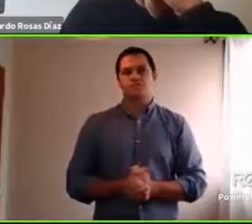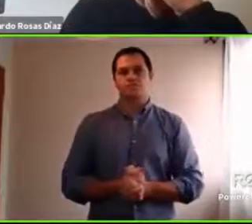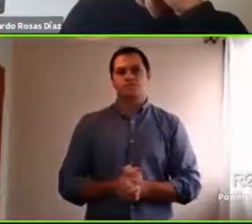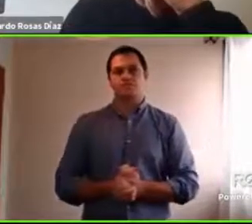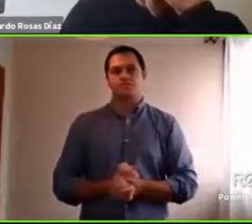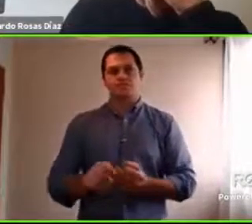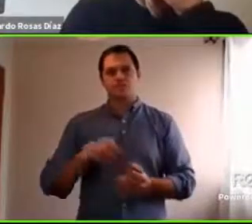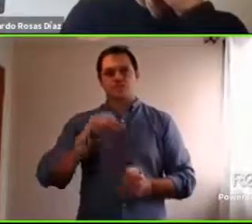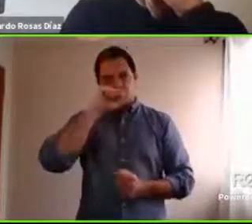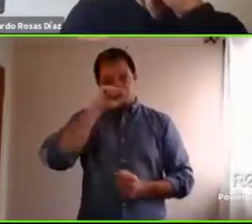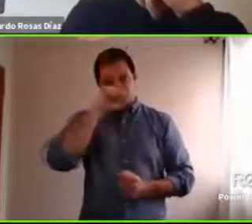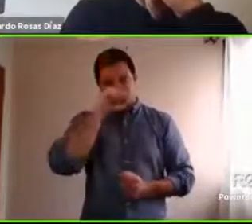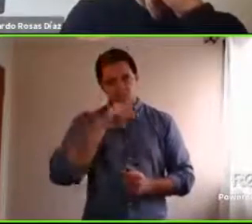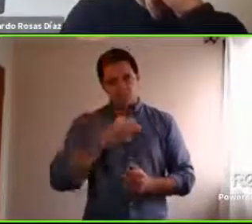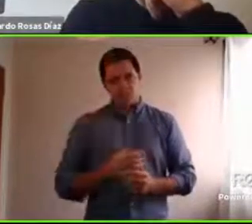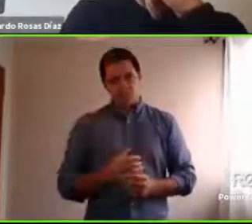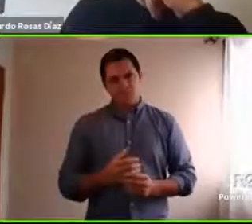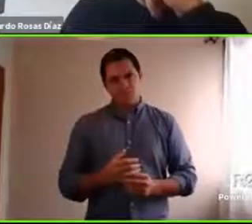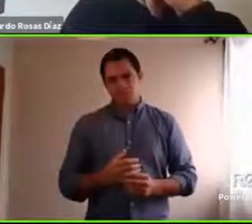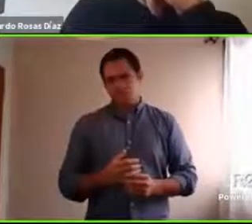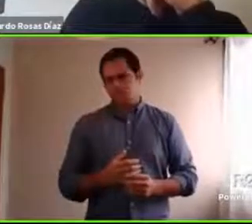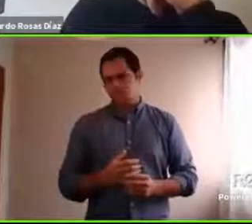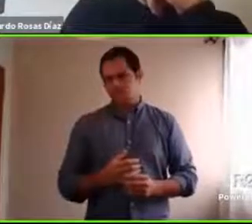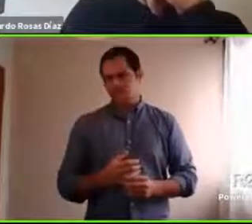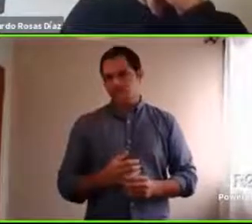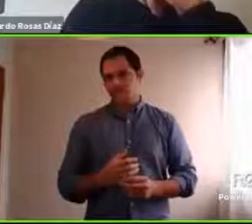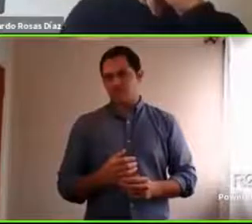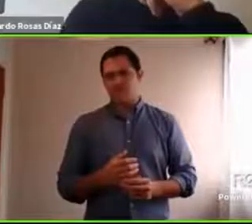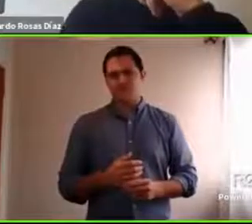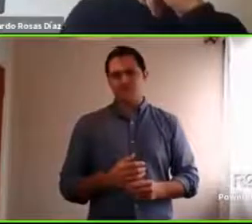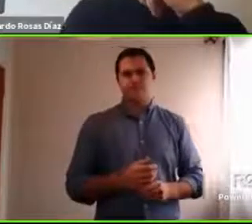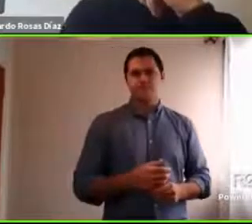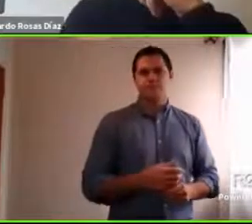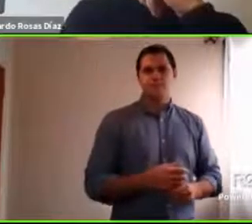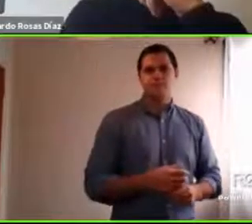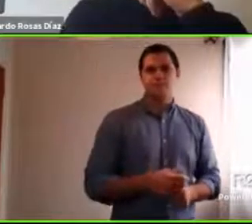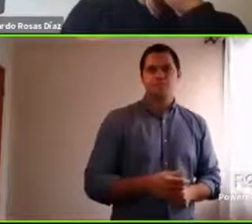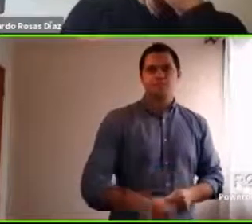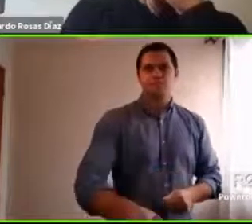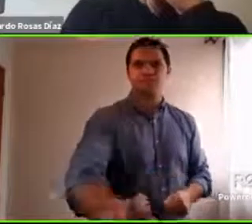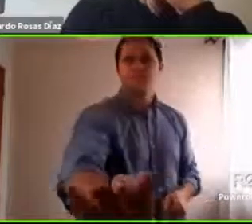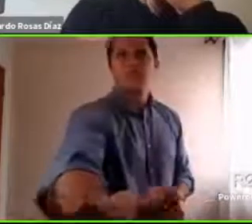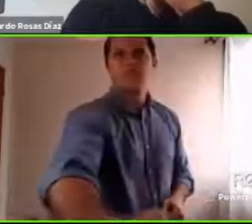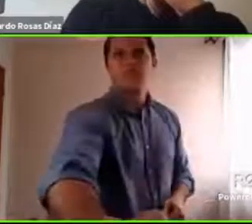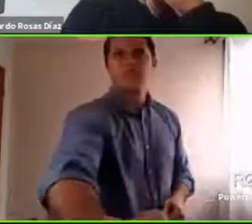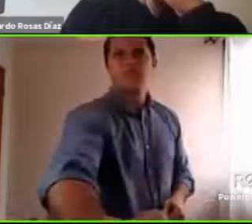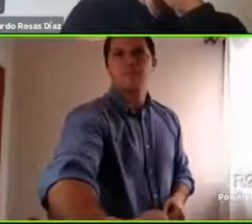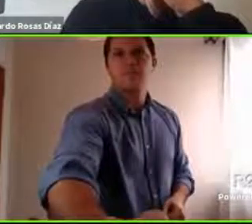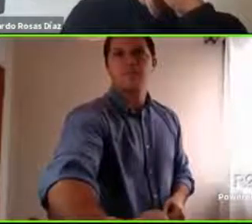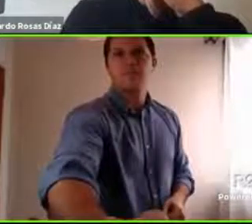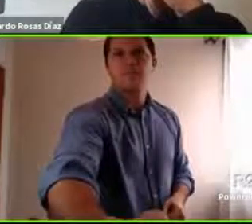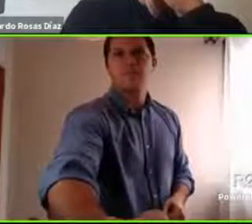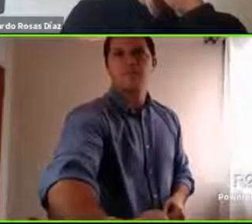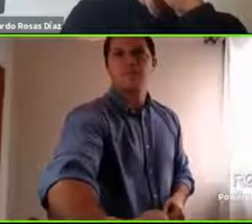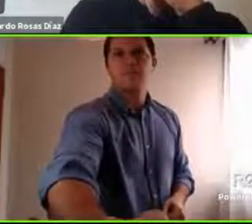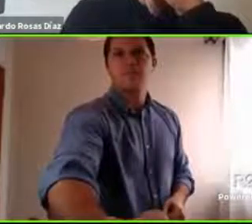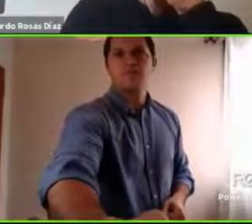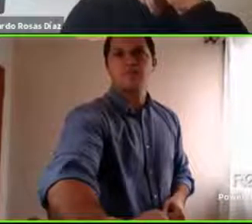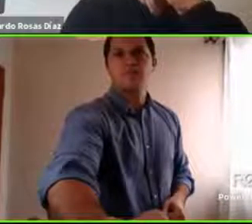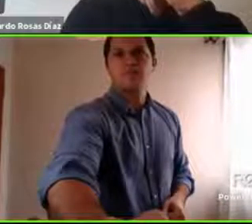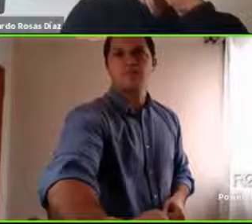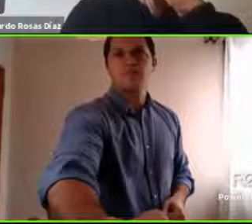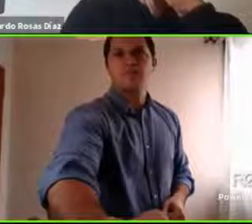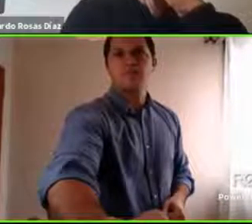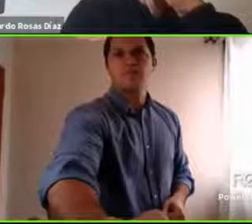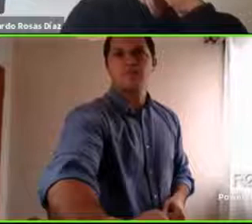que pueda, con el adulto que pueda acompañar, le cuenta un poco cuál es la actividad, la madre le hace como una introducción o el padre le hace como una